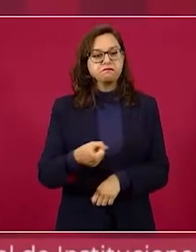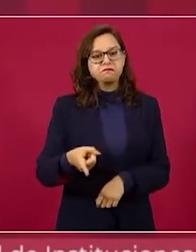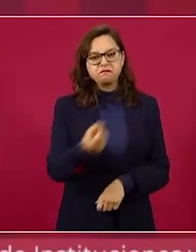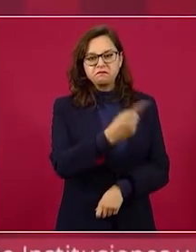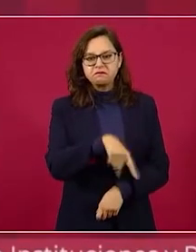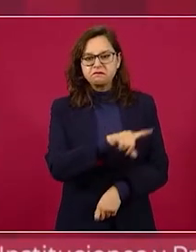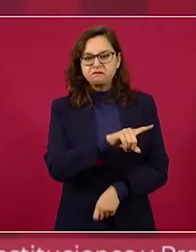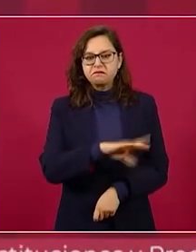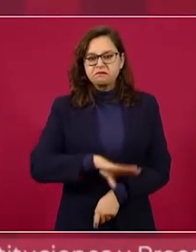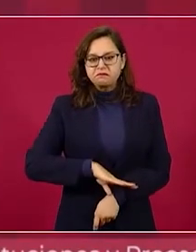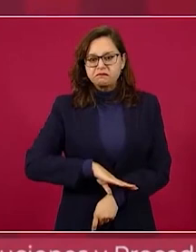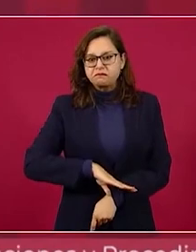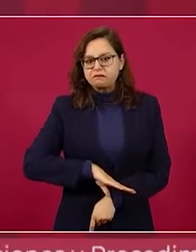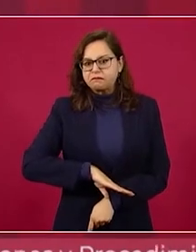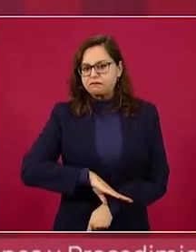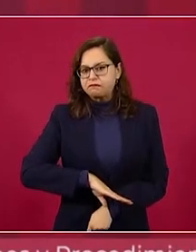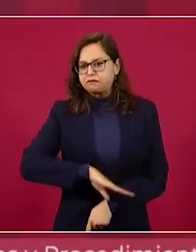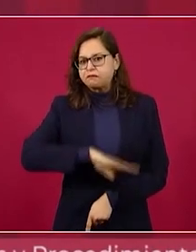insultan